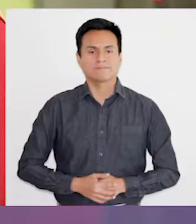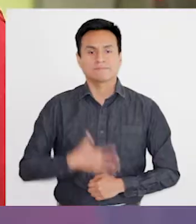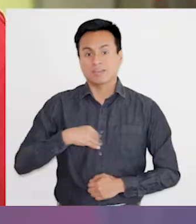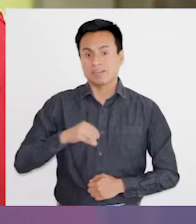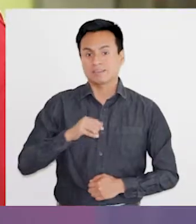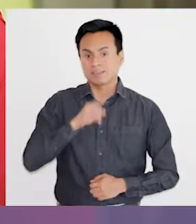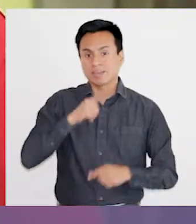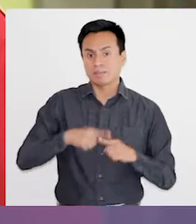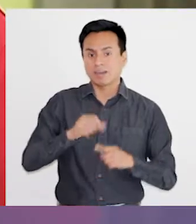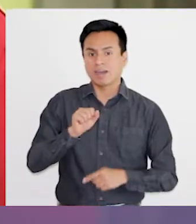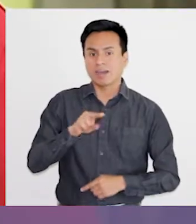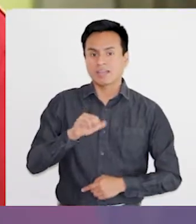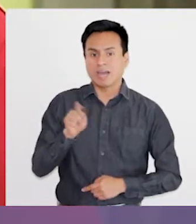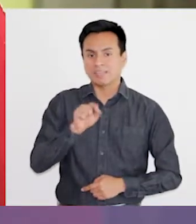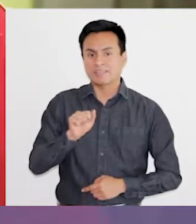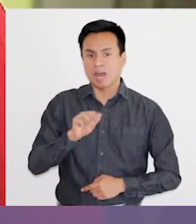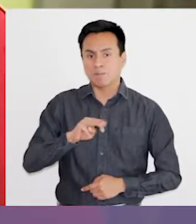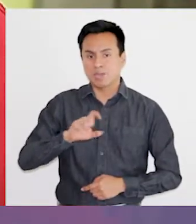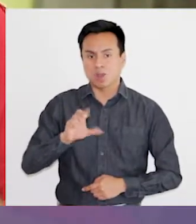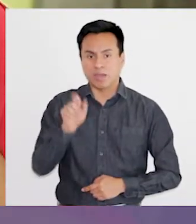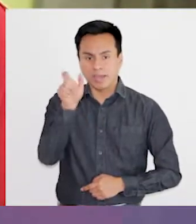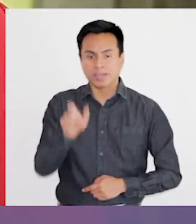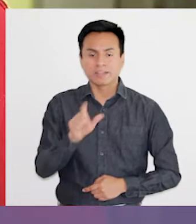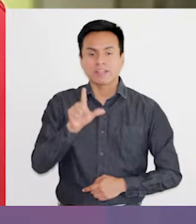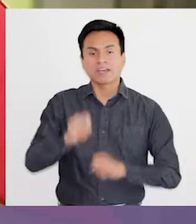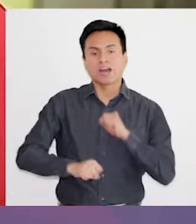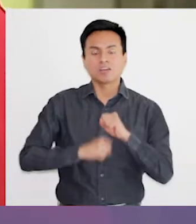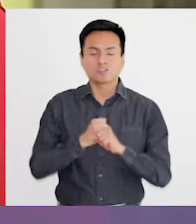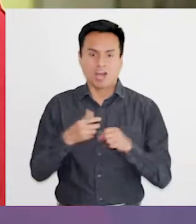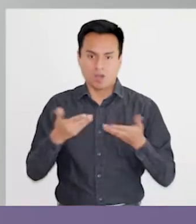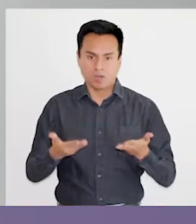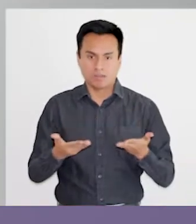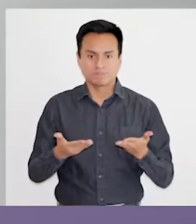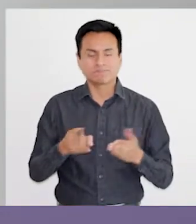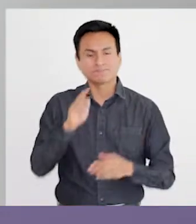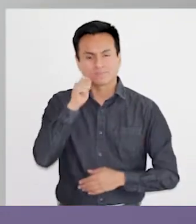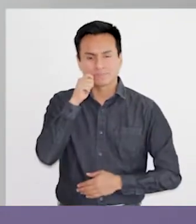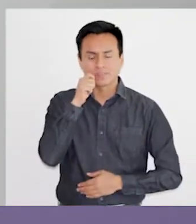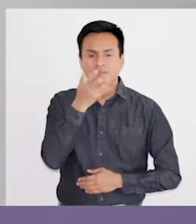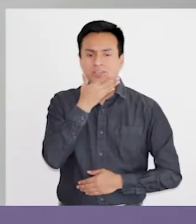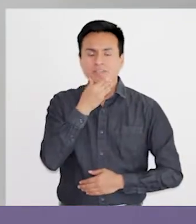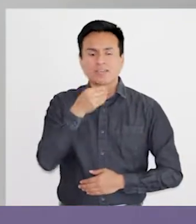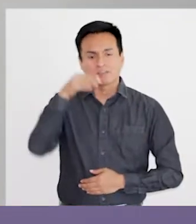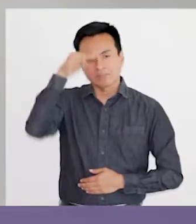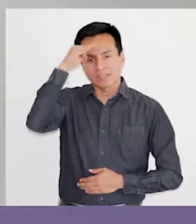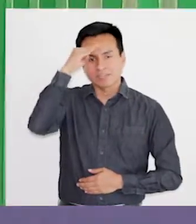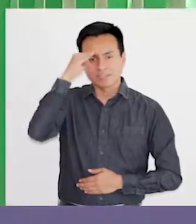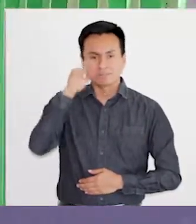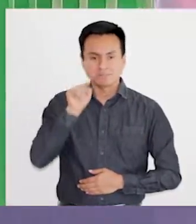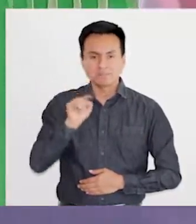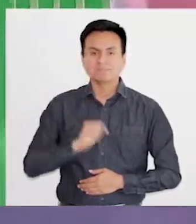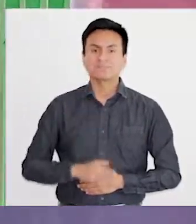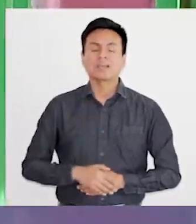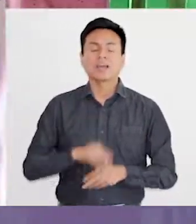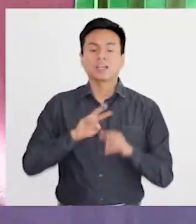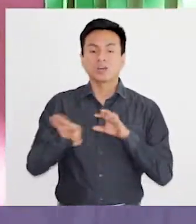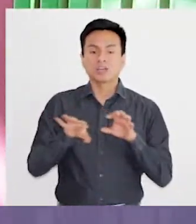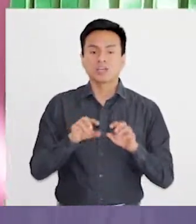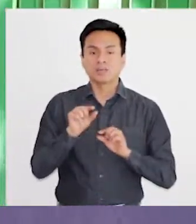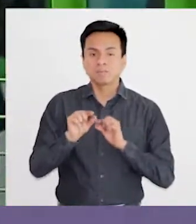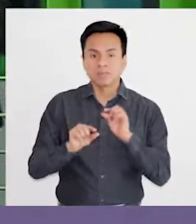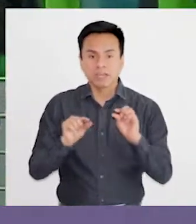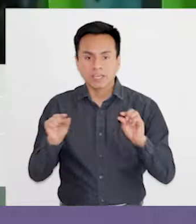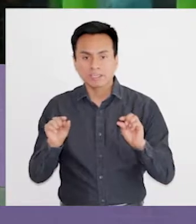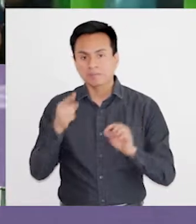Mi hija se llama Anaís Amigo. Ella ahora tiene 7 años y ha sido muy linda la experiencia con ella al hacer